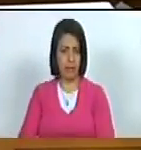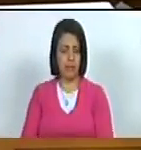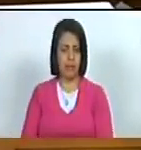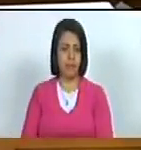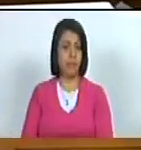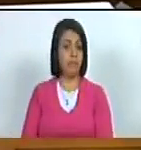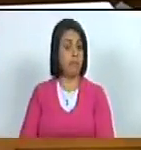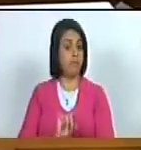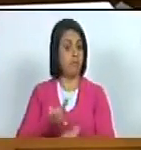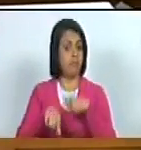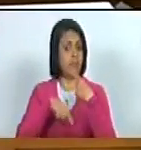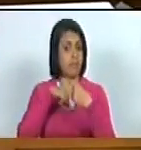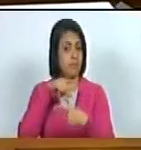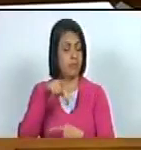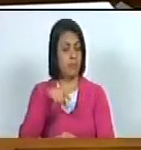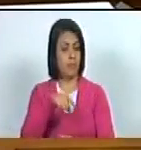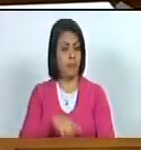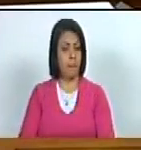más aún